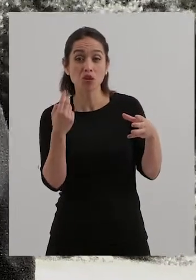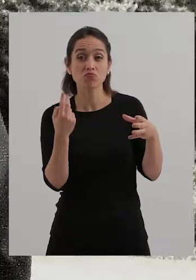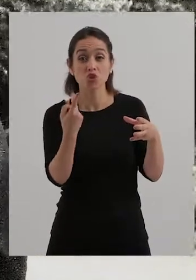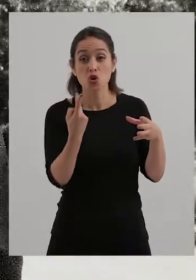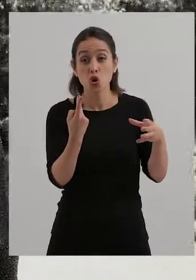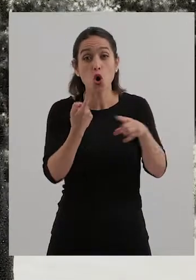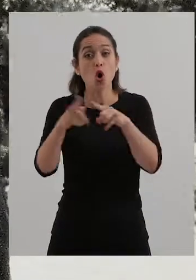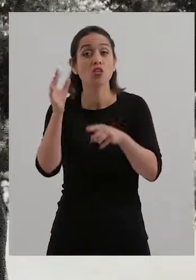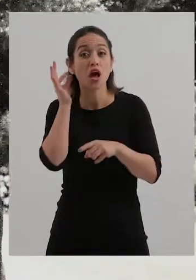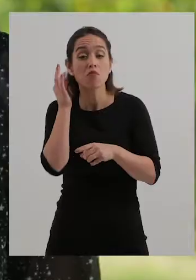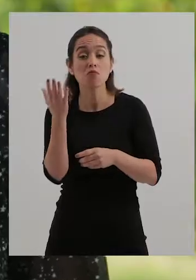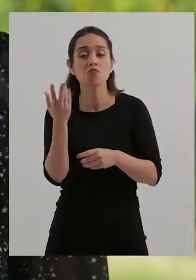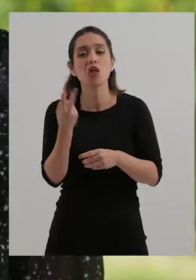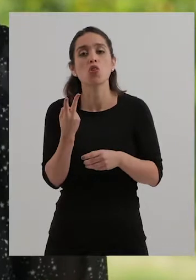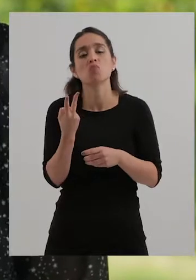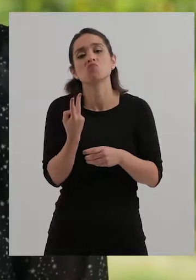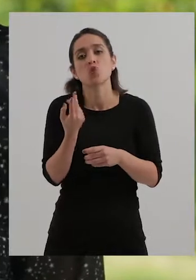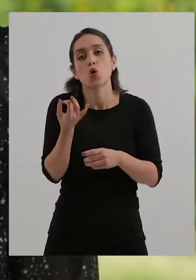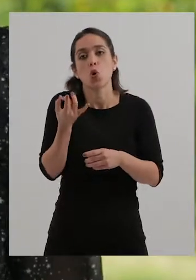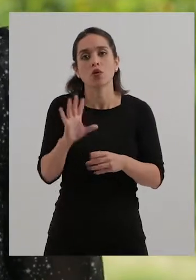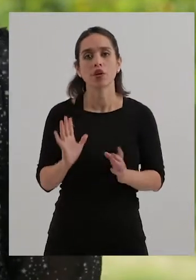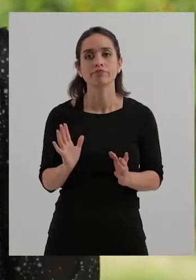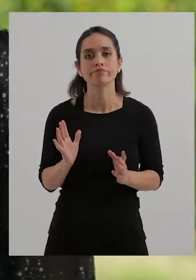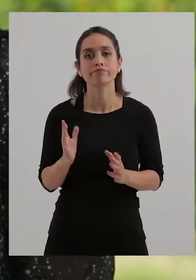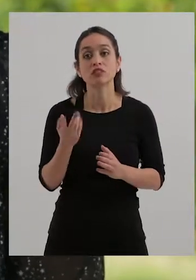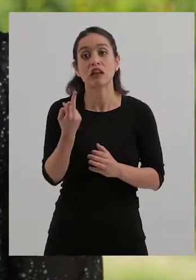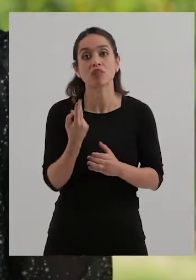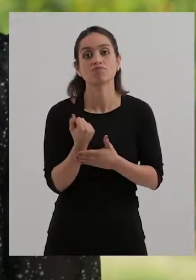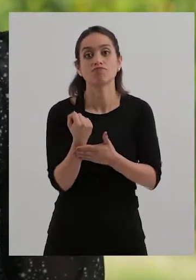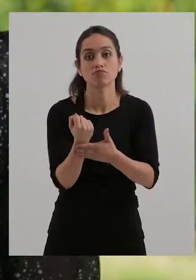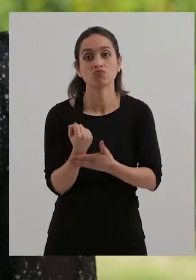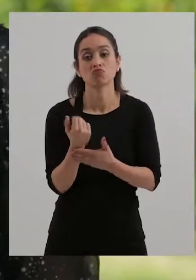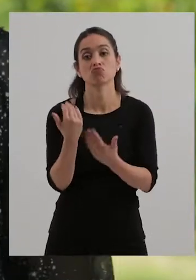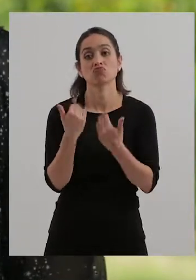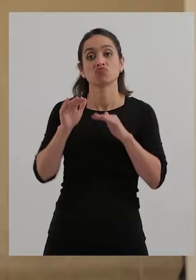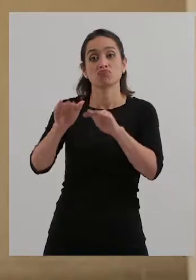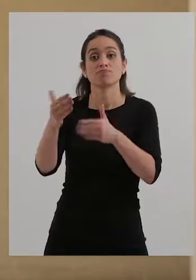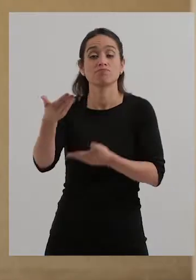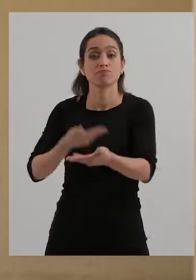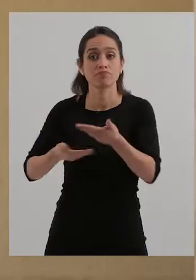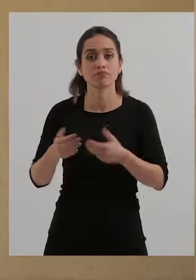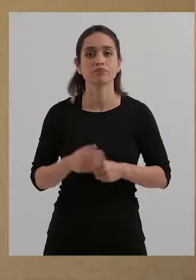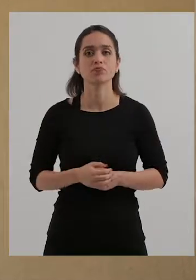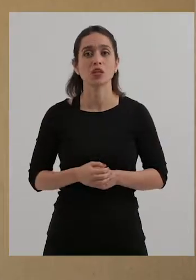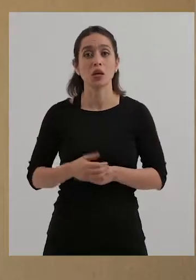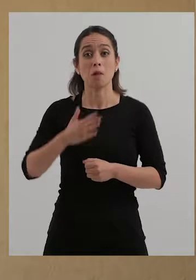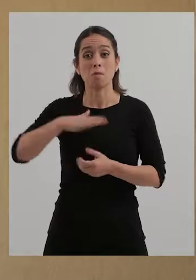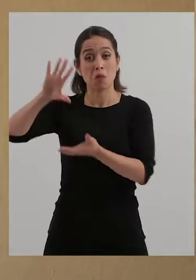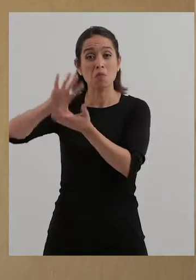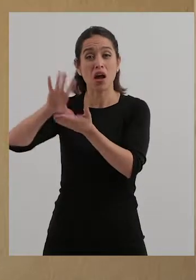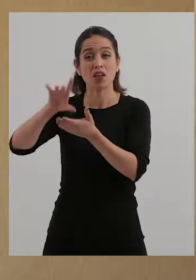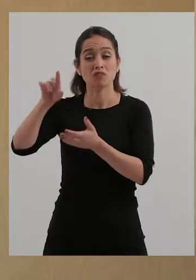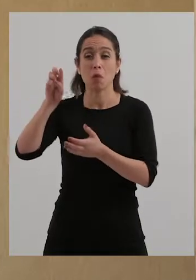y yo y otra compañera, éramos la única mujer. Entonces teníamos que ayudarnos, apoyarnos nosotras. Me parece mucho, pero muchísimo